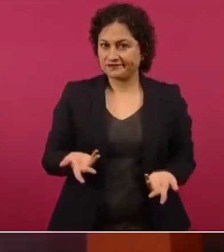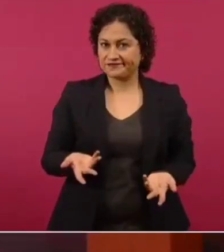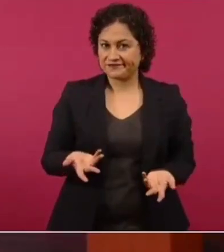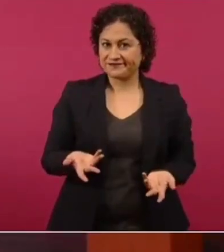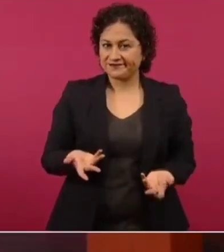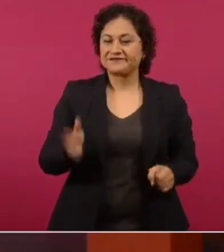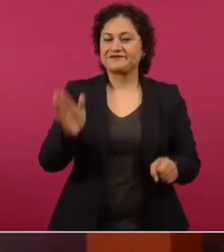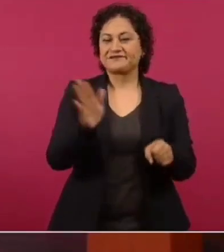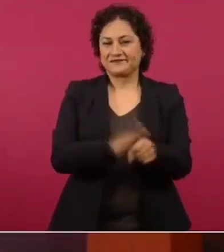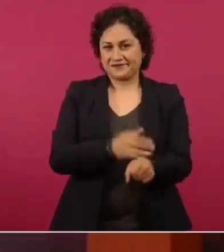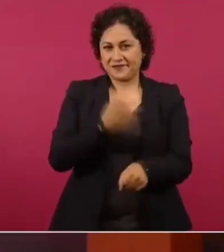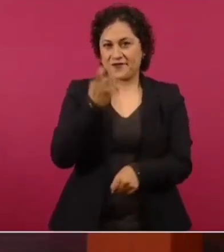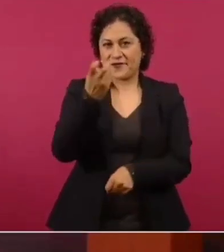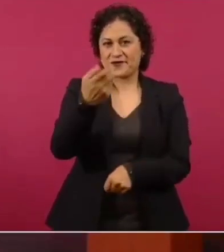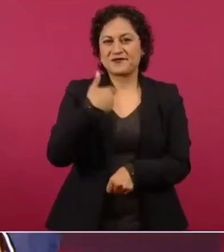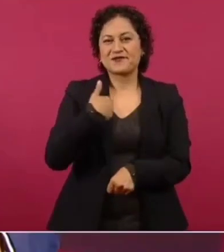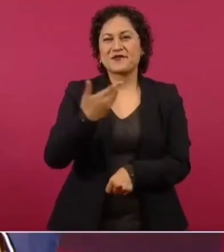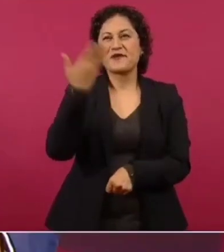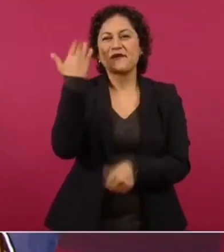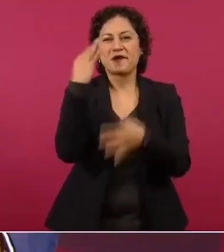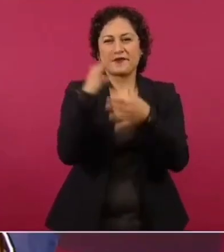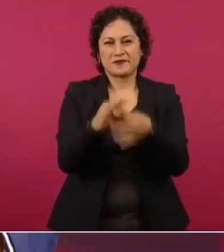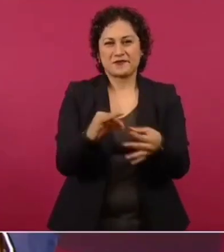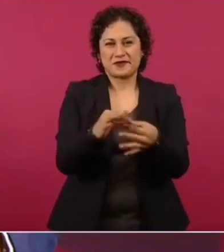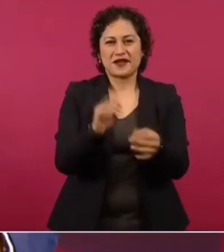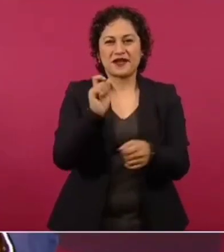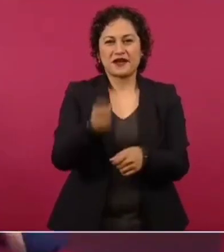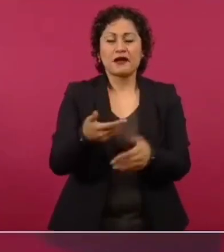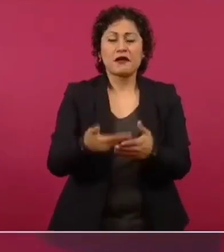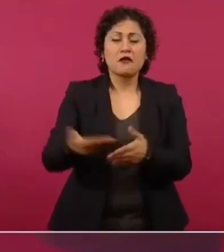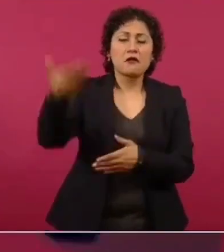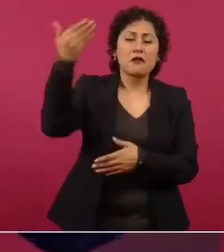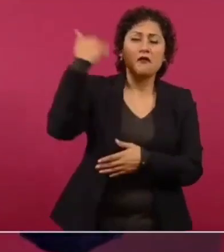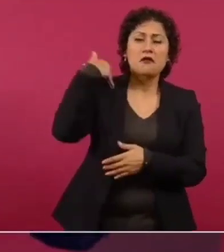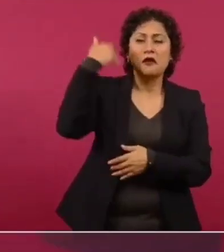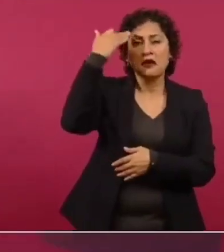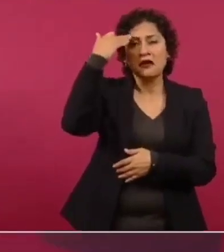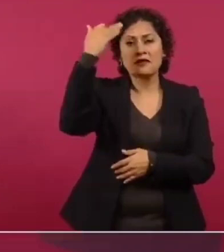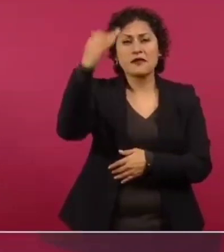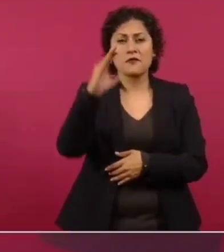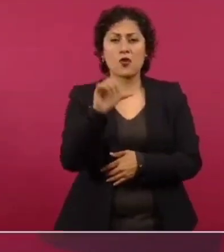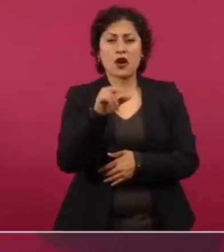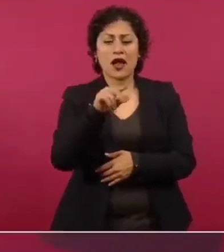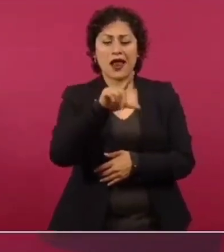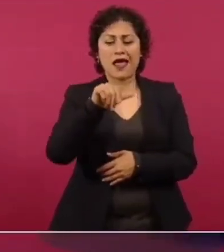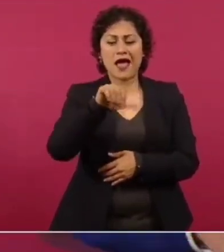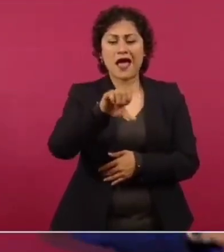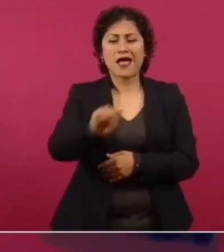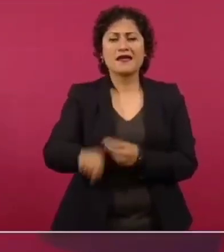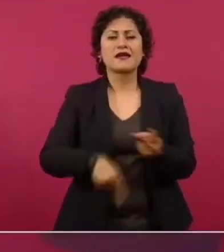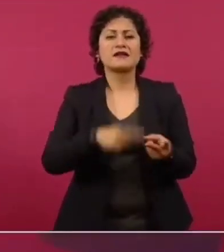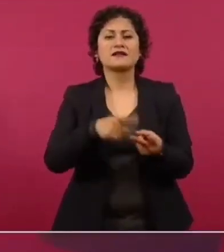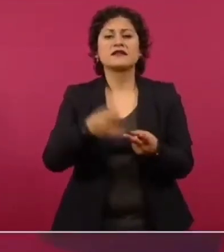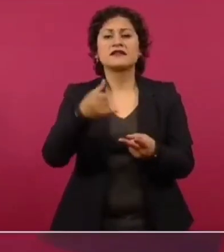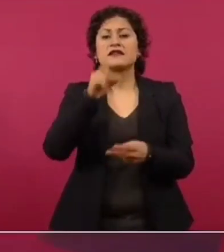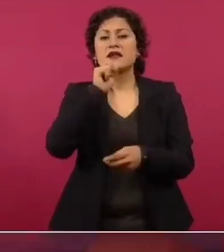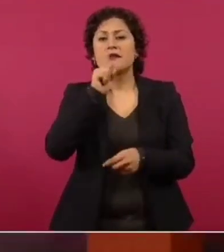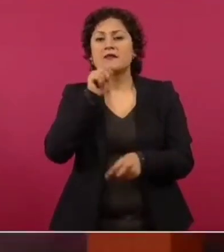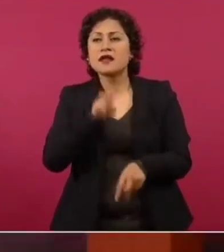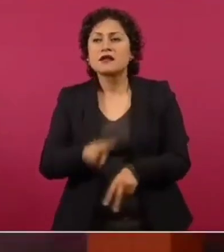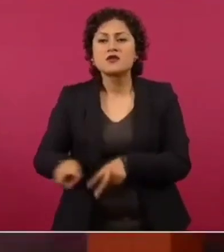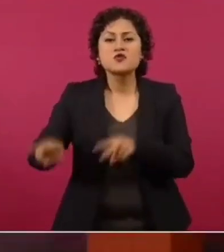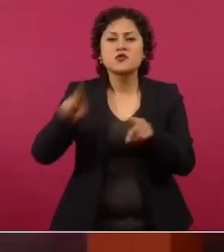tiempos de canallas y temporadas de zopilotes aplica,